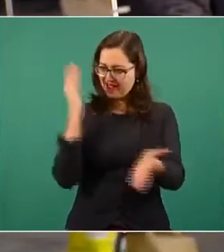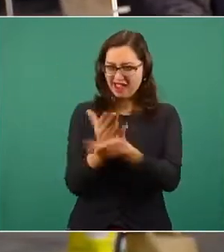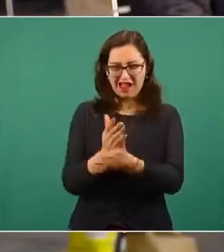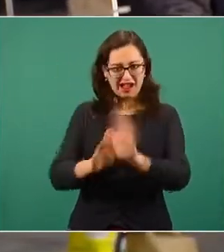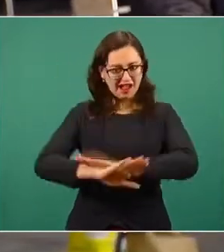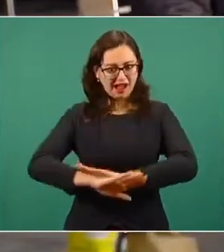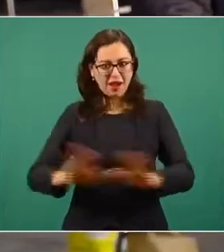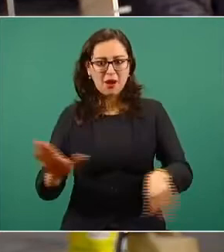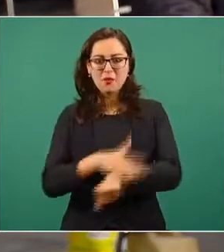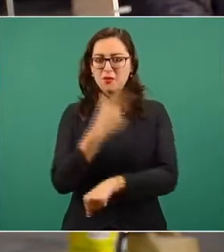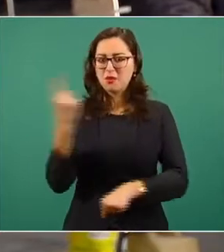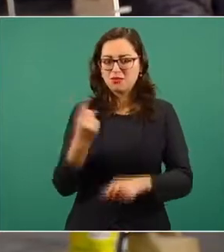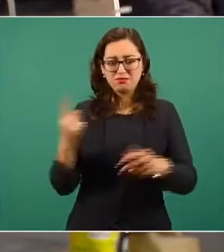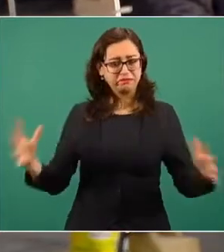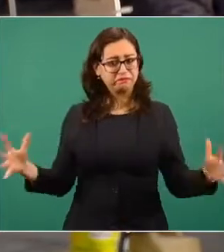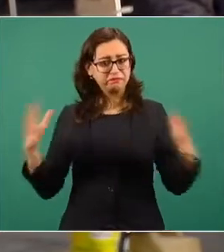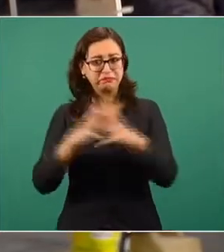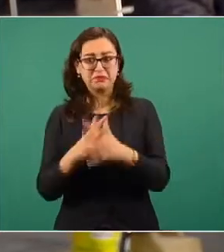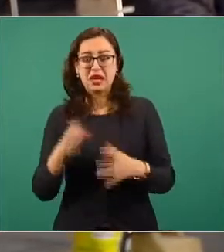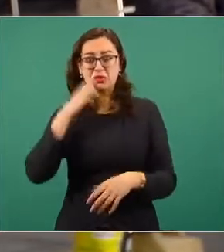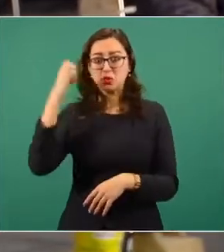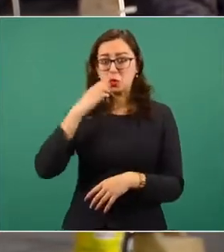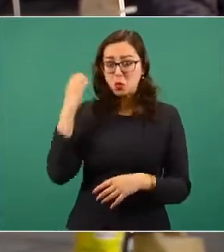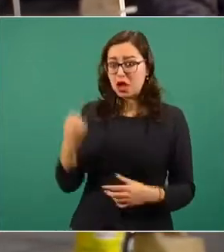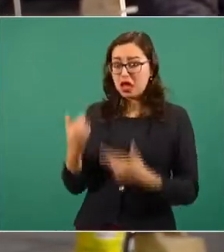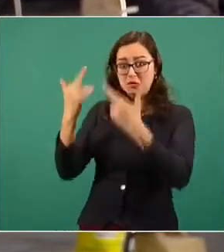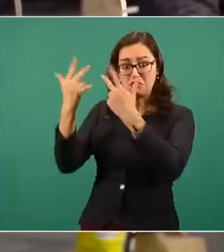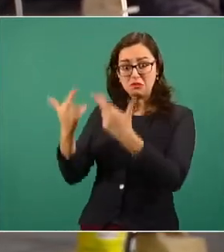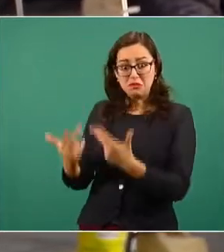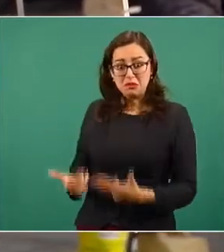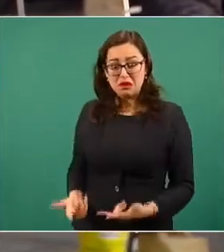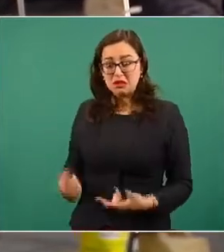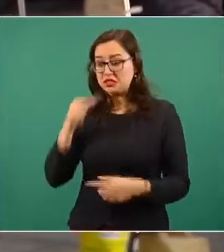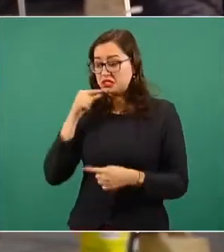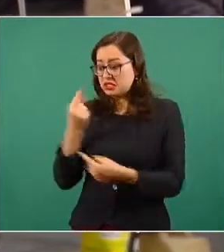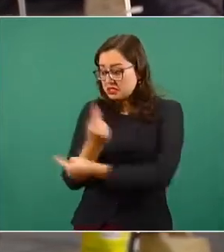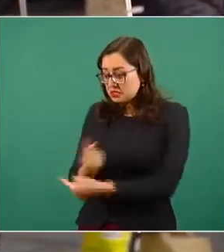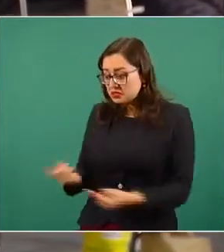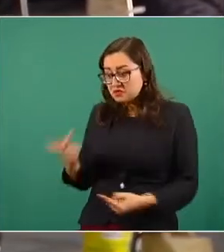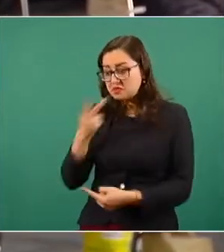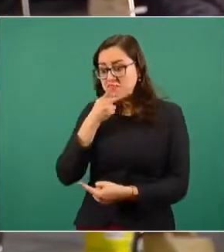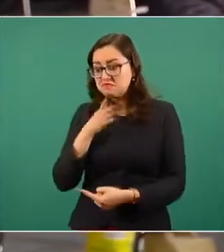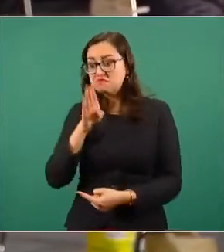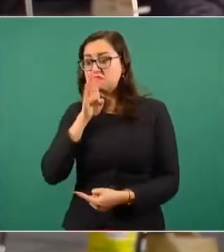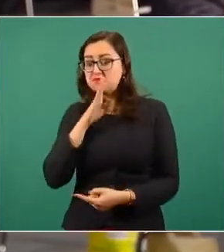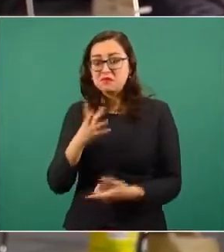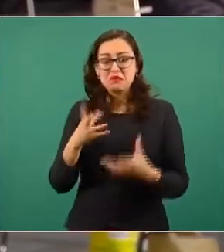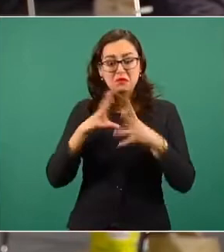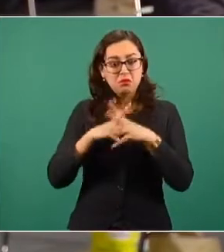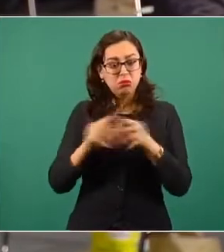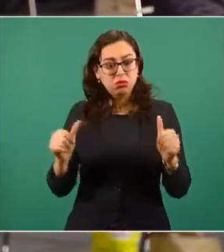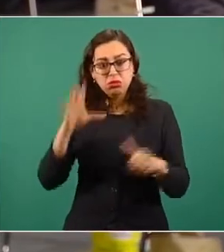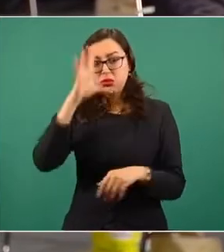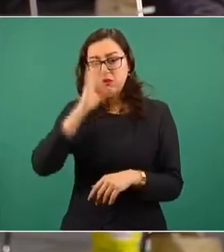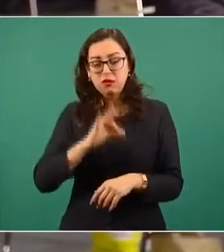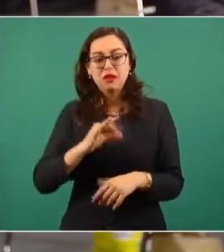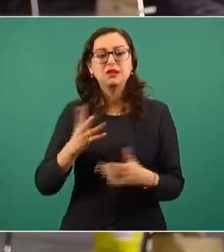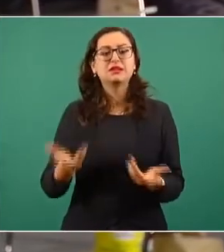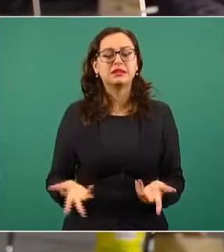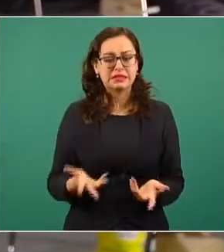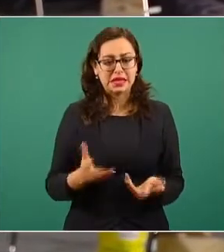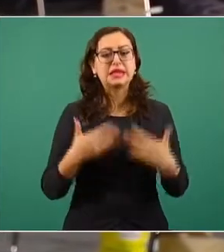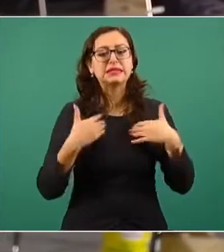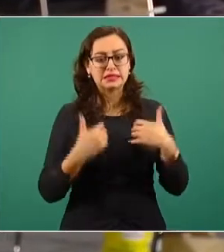ha habido niños que se han quedado también sin su familia, heridos de bala. Entiendo que se está